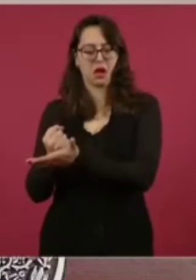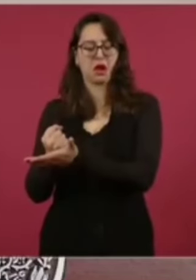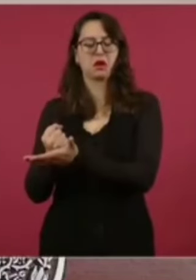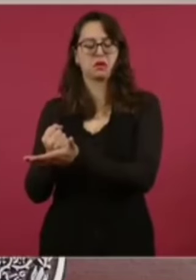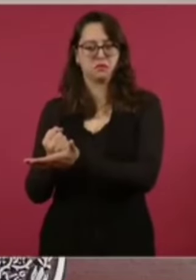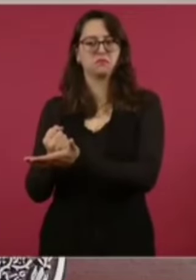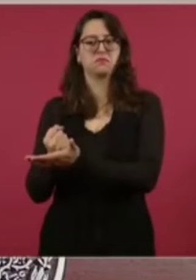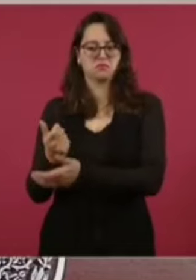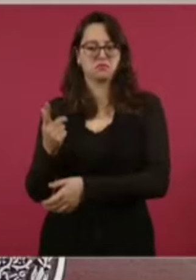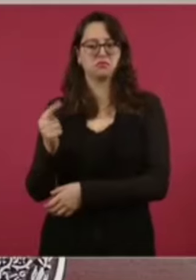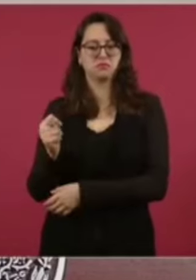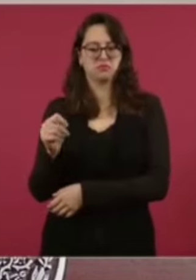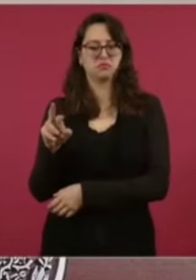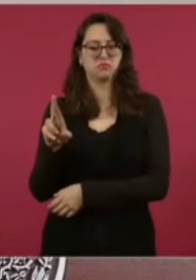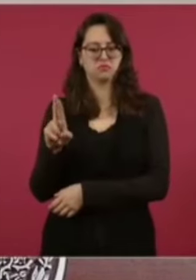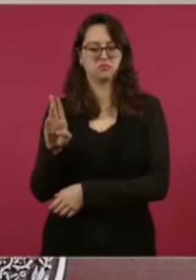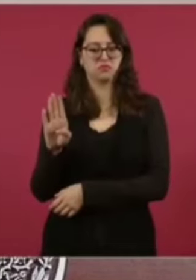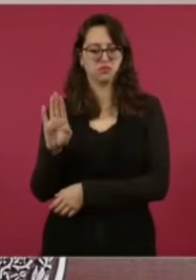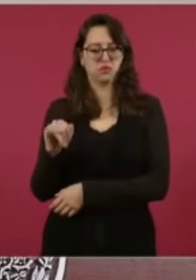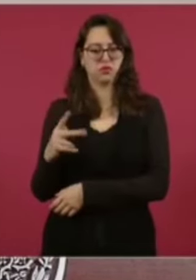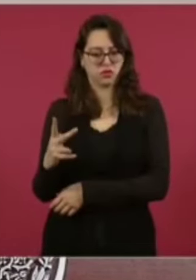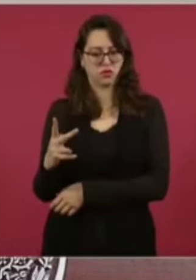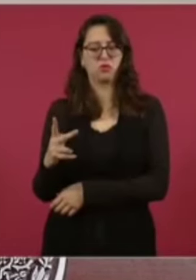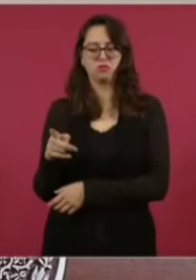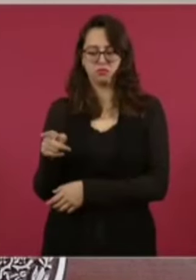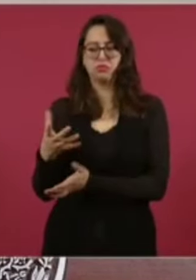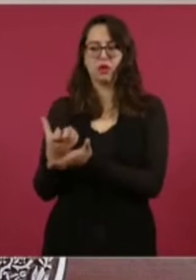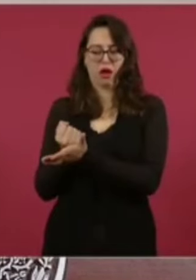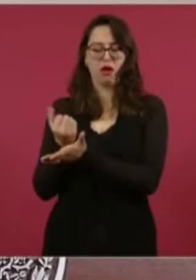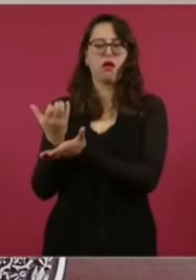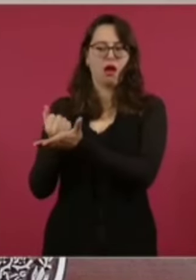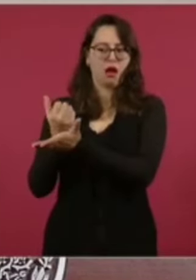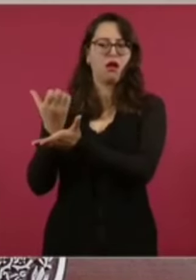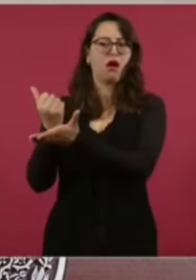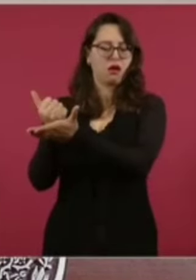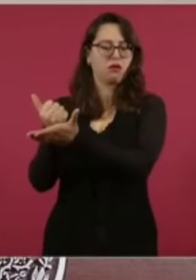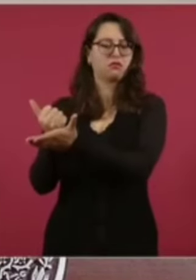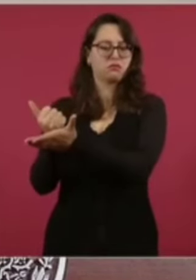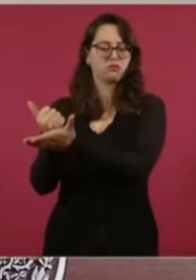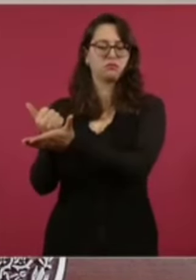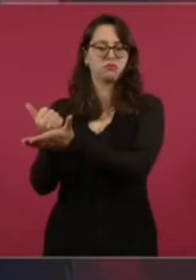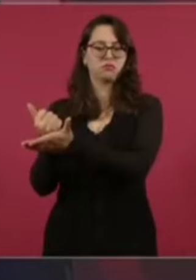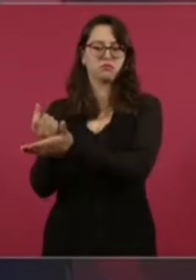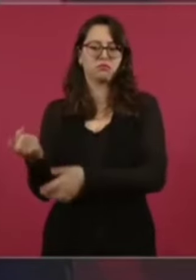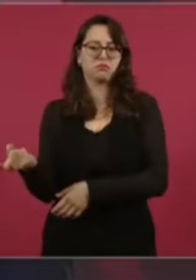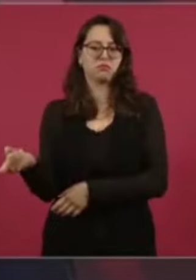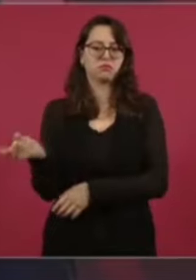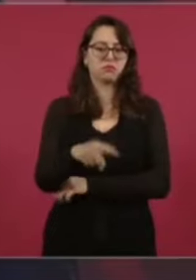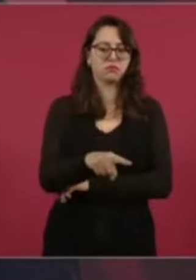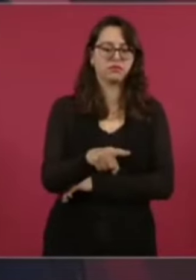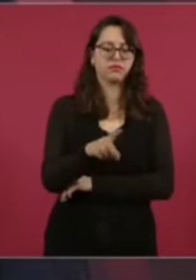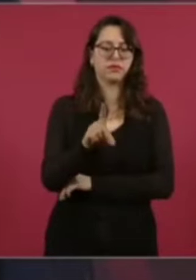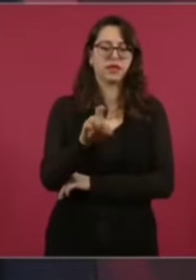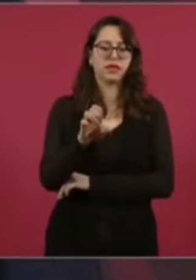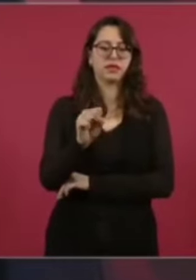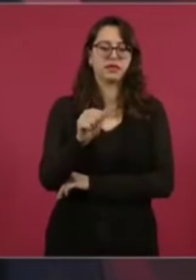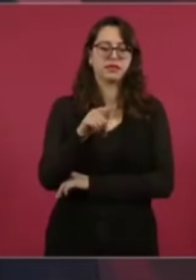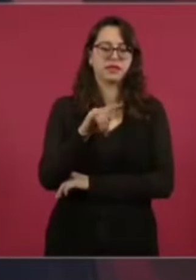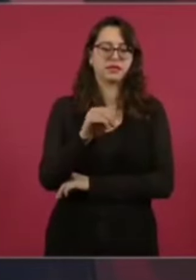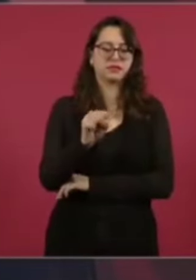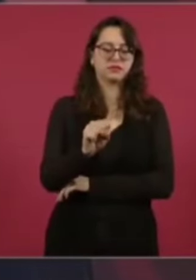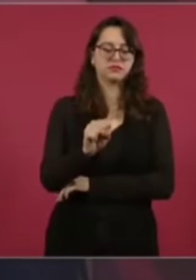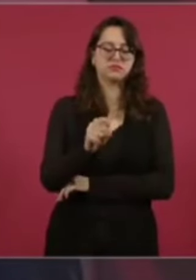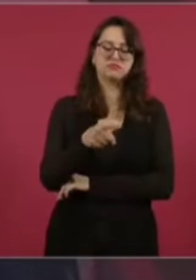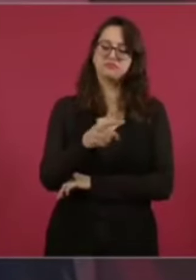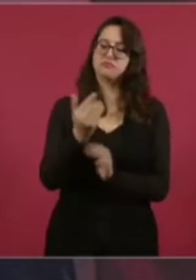Trump, le ha ganado a Desantes, que también